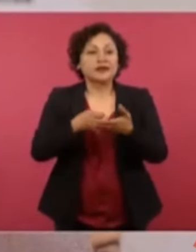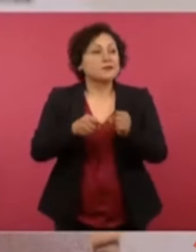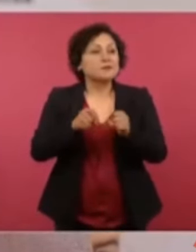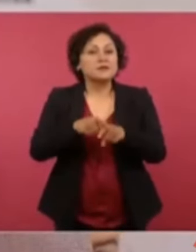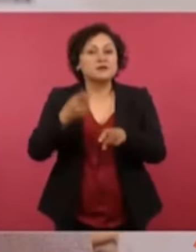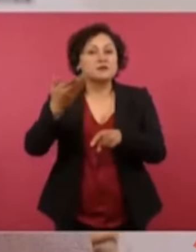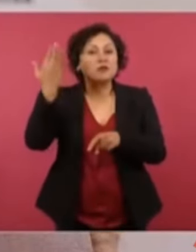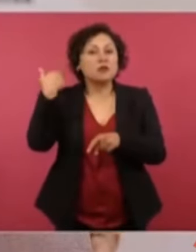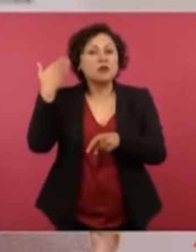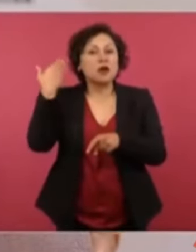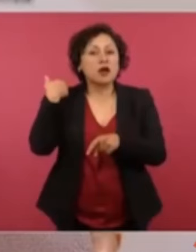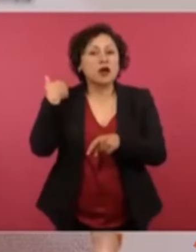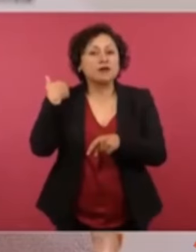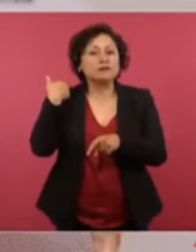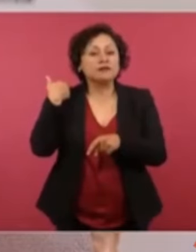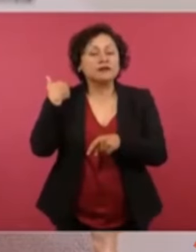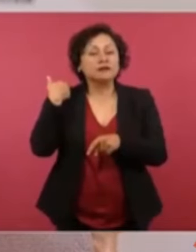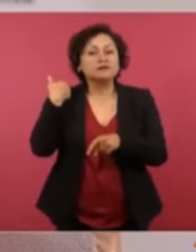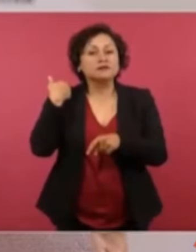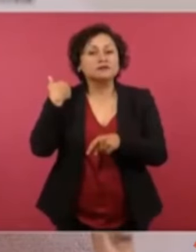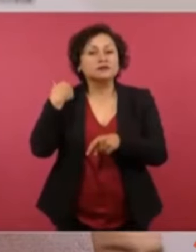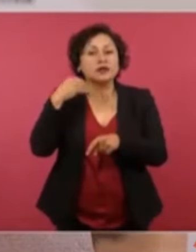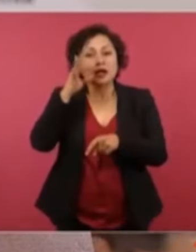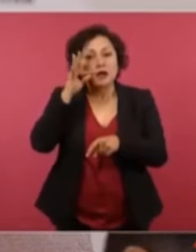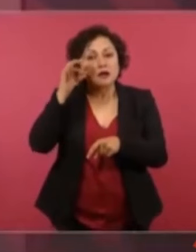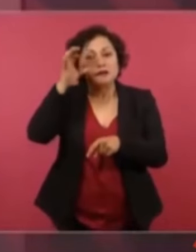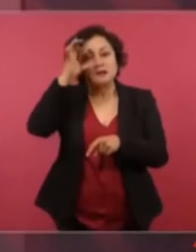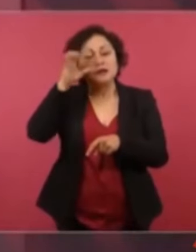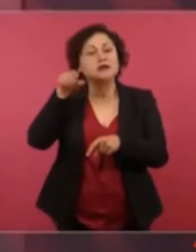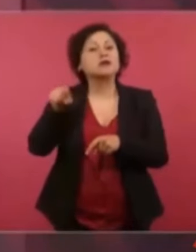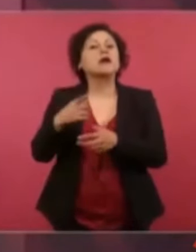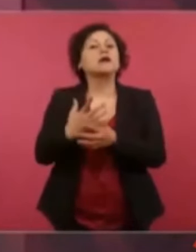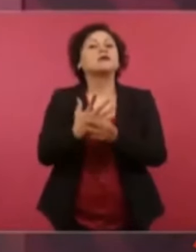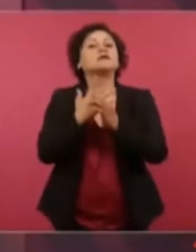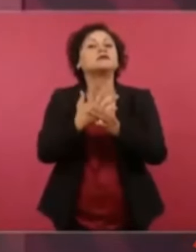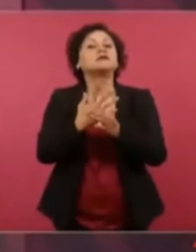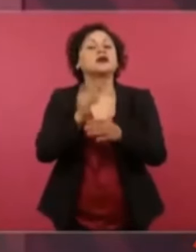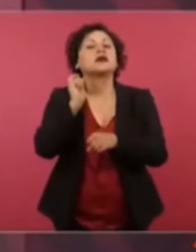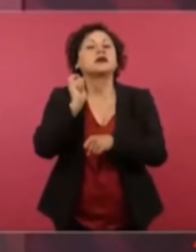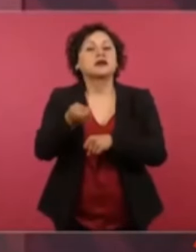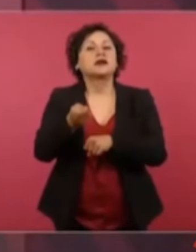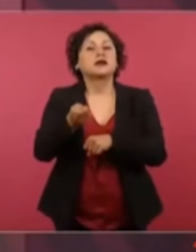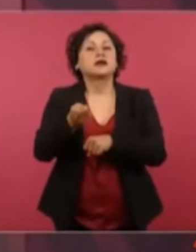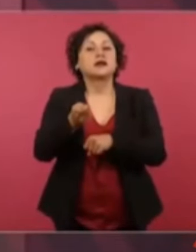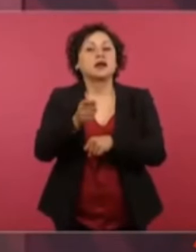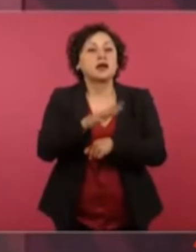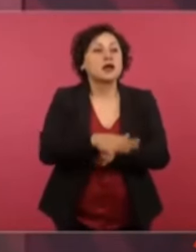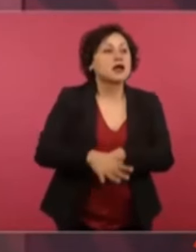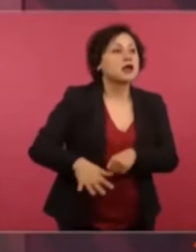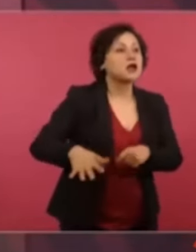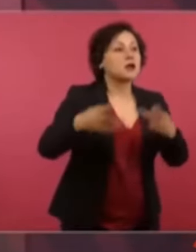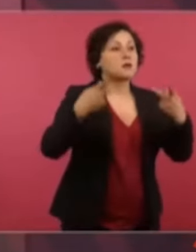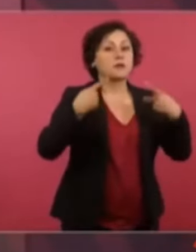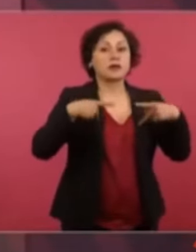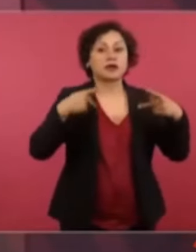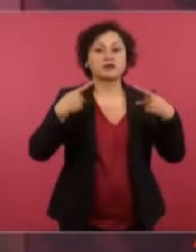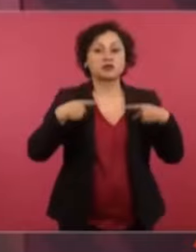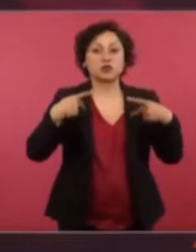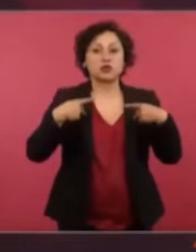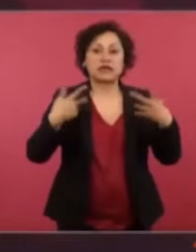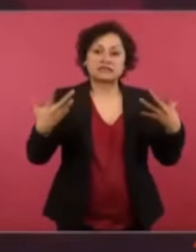solo el pueblo puede salvar al pueblo y es bellísima